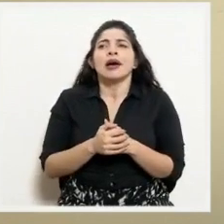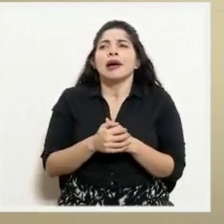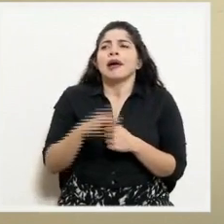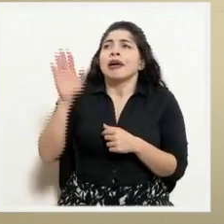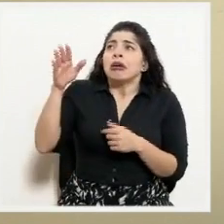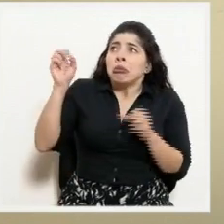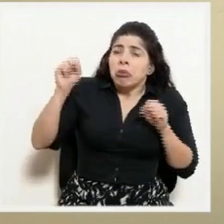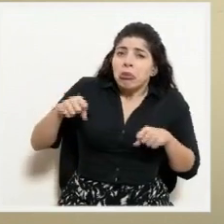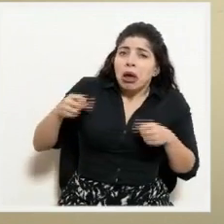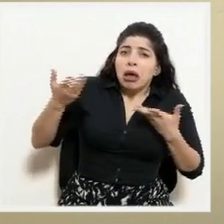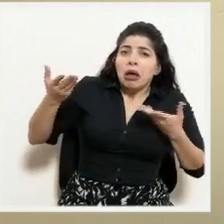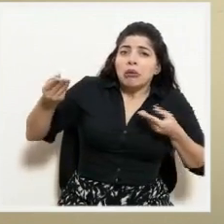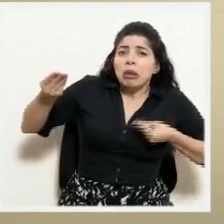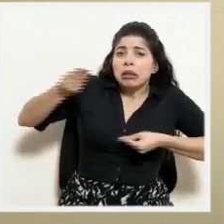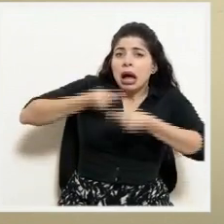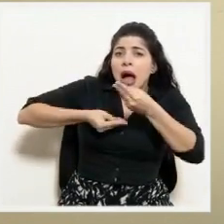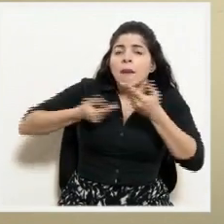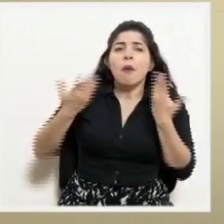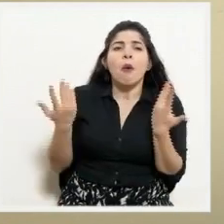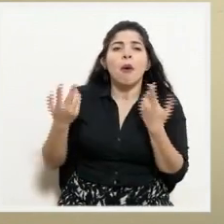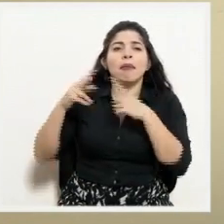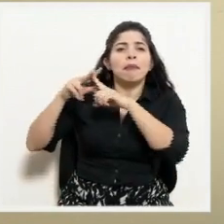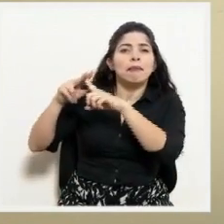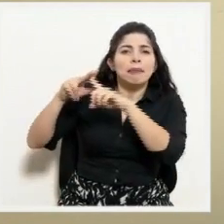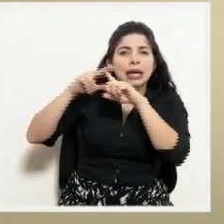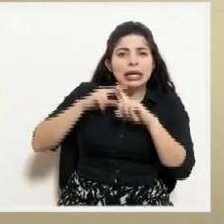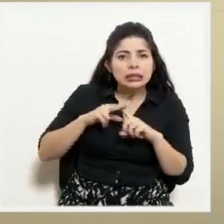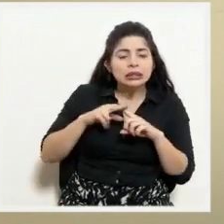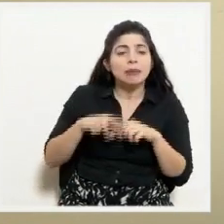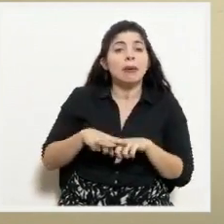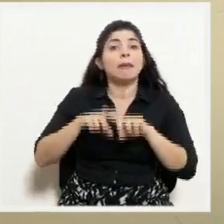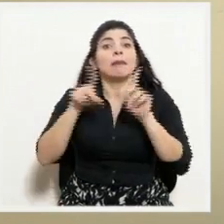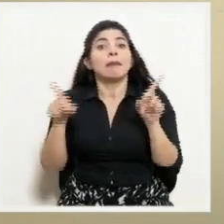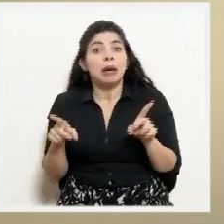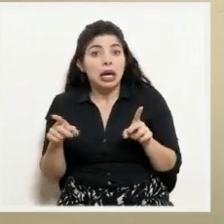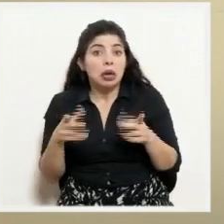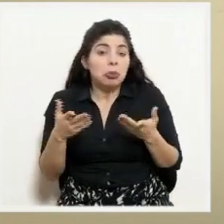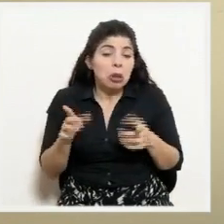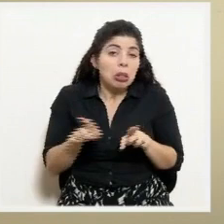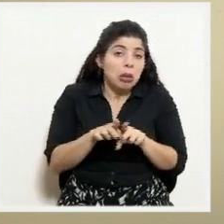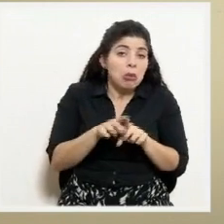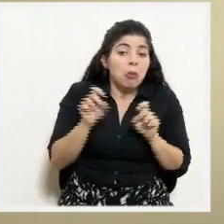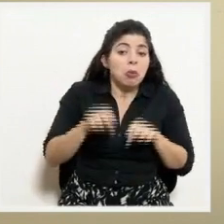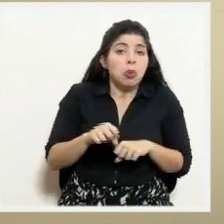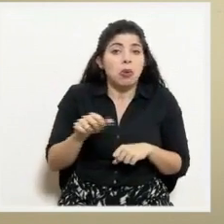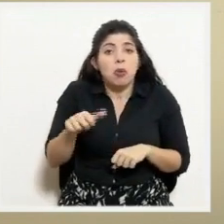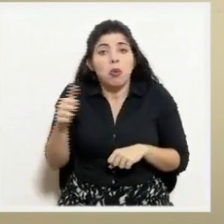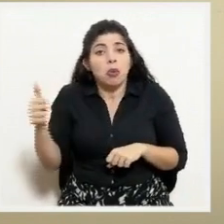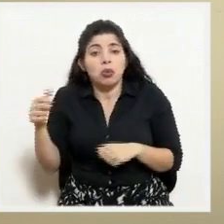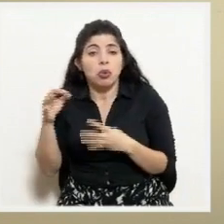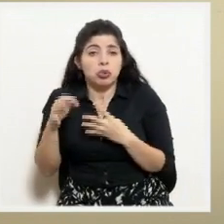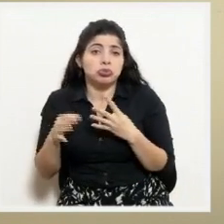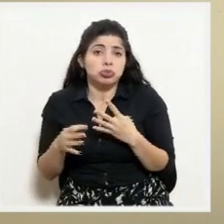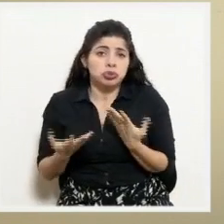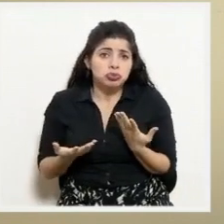intercambio o de un préstamo, pero también podría ser de otras maneras, por ejemplo,